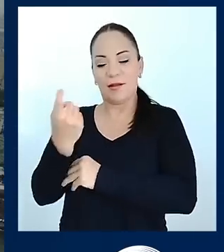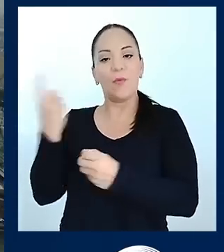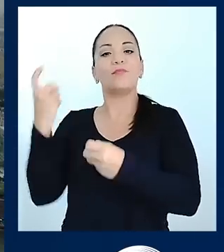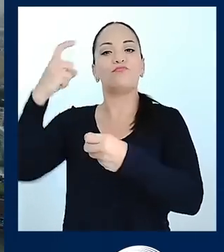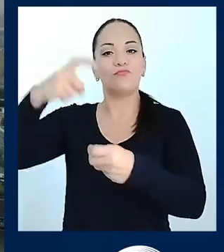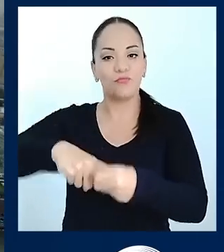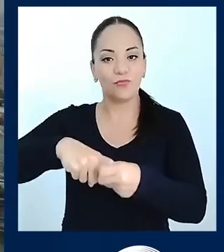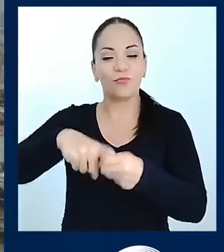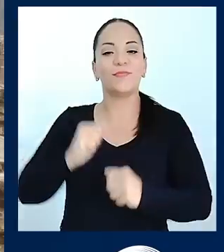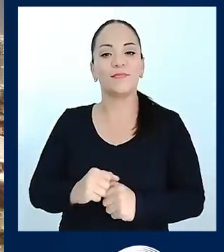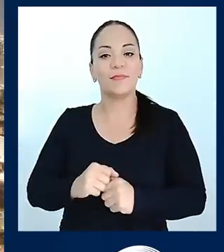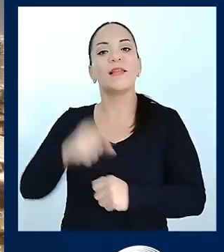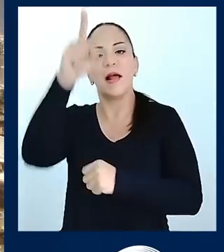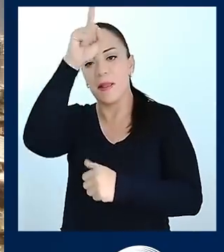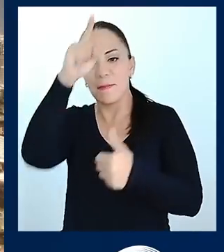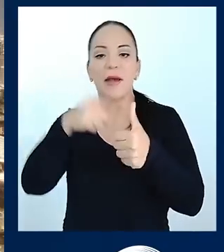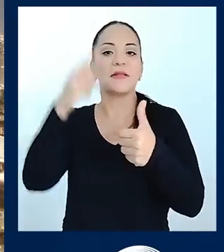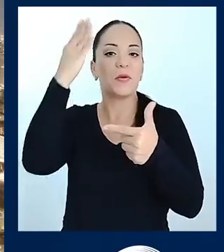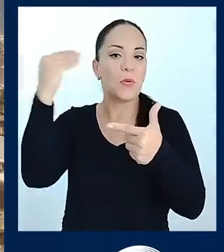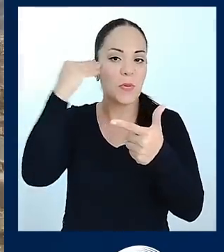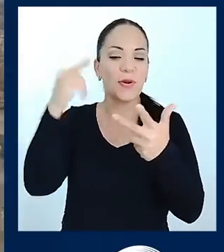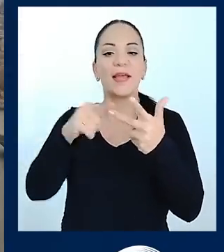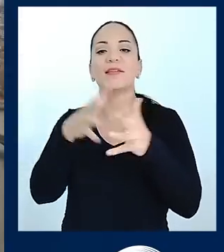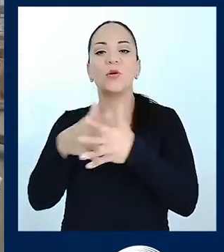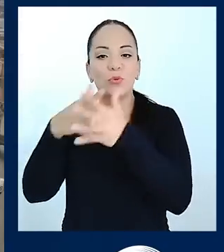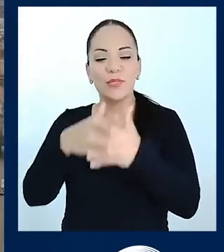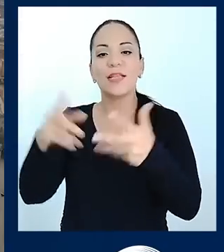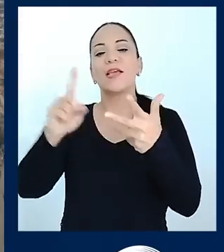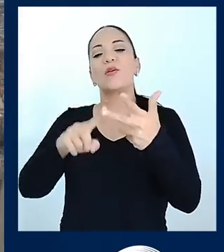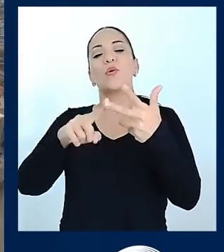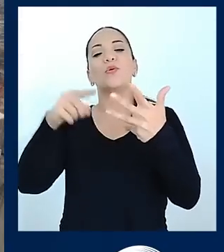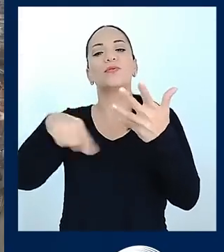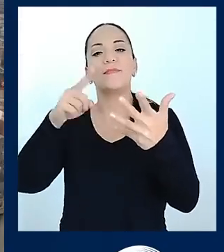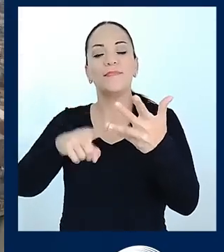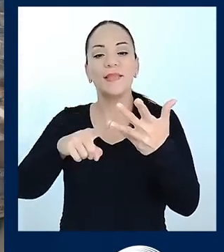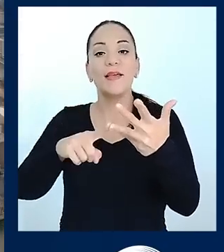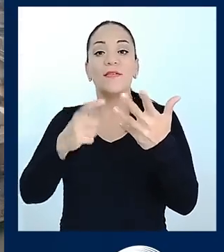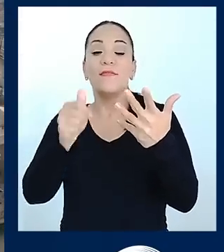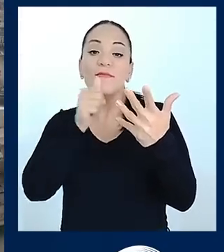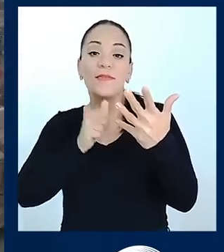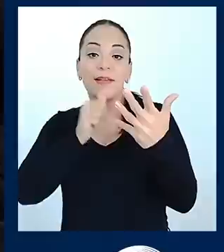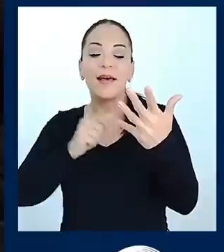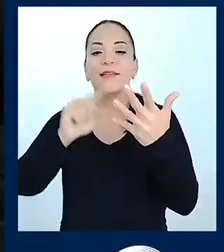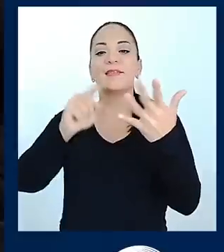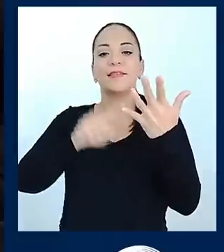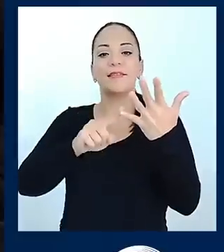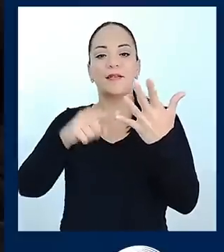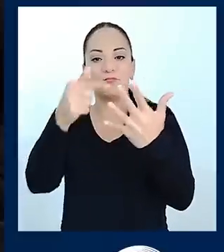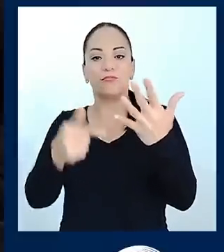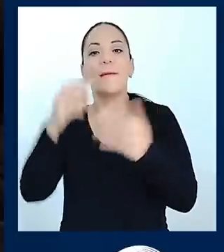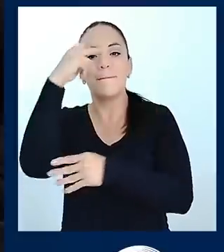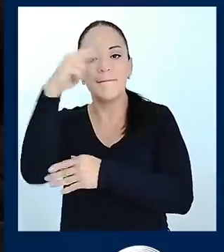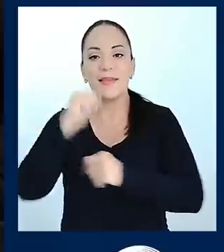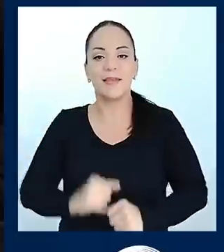Alemania, Corea, Estados Unidos, Islandia, México, Japón. Usted piensa en un país próspero y ahí está. Una de las cosas